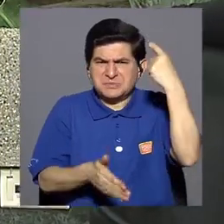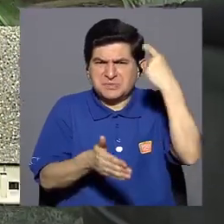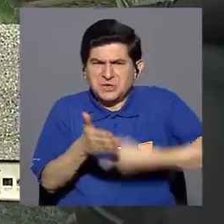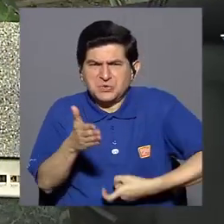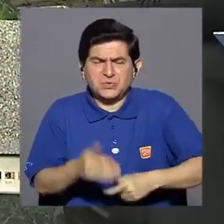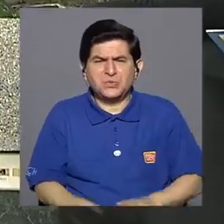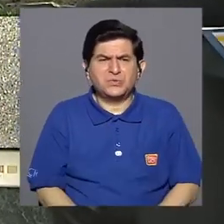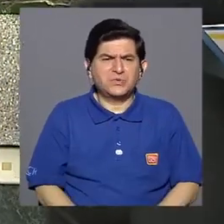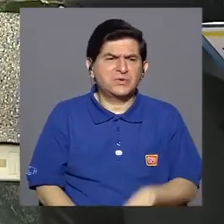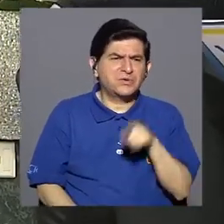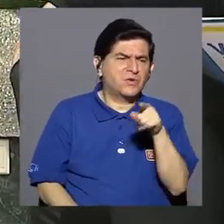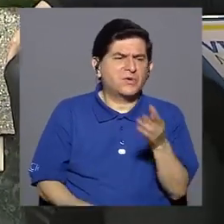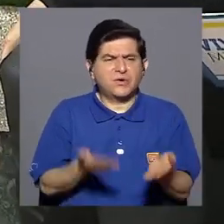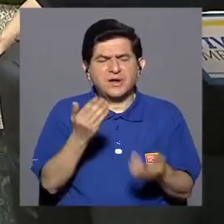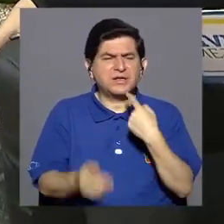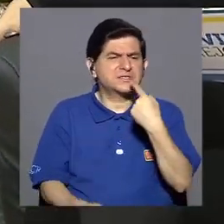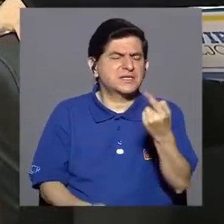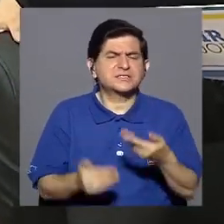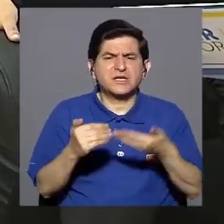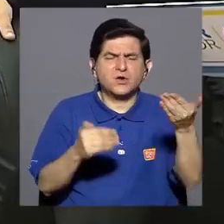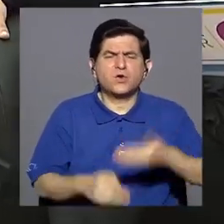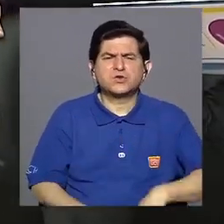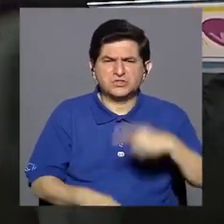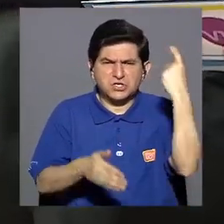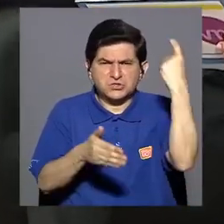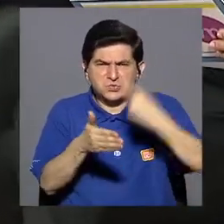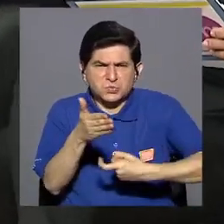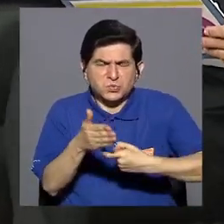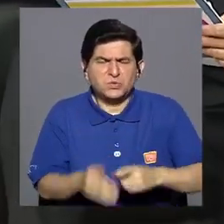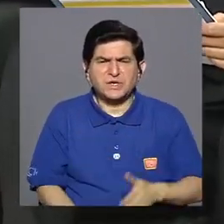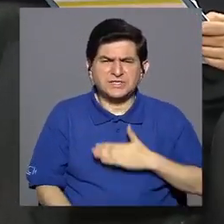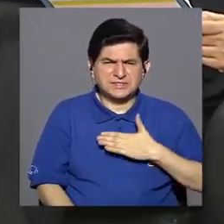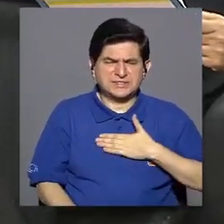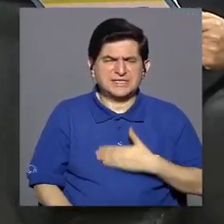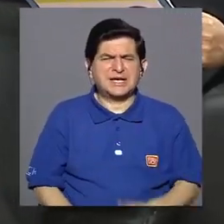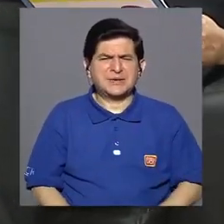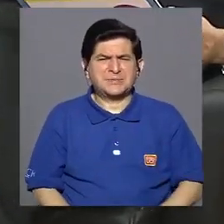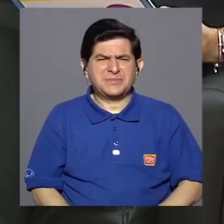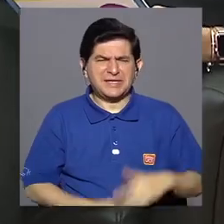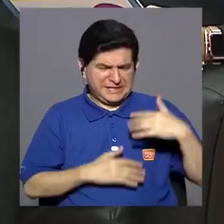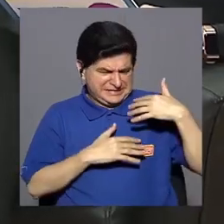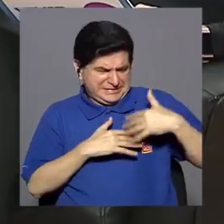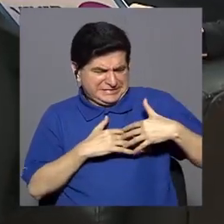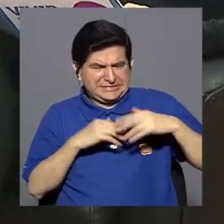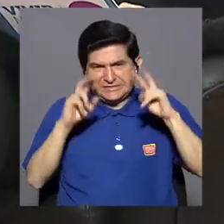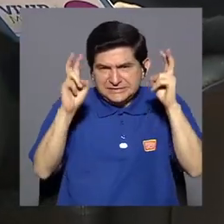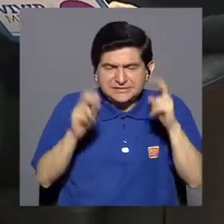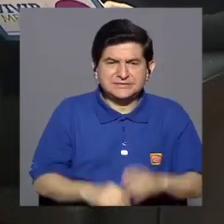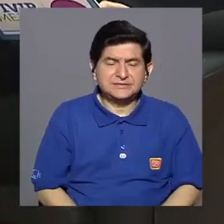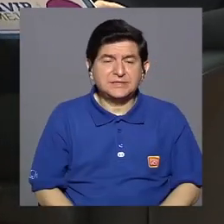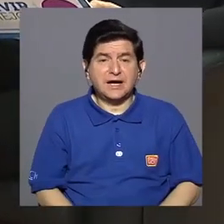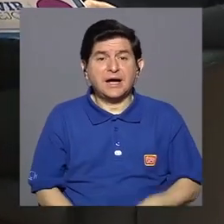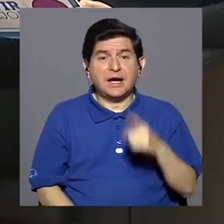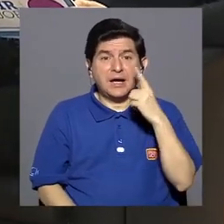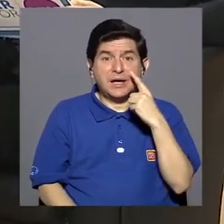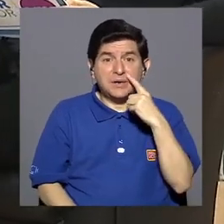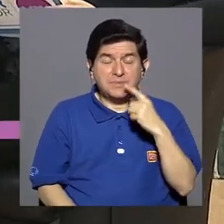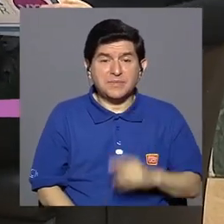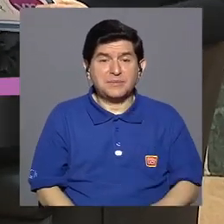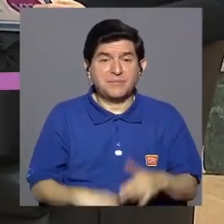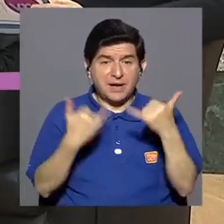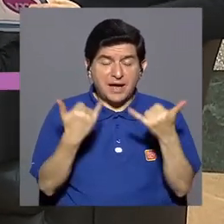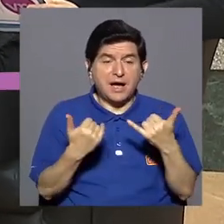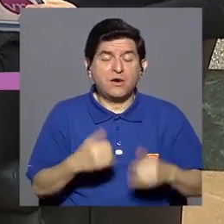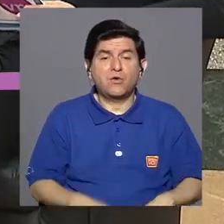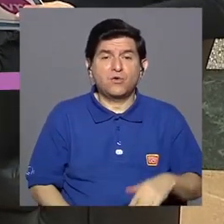grosero, siempre trató de decirme cosas fuertes y que me hirieran. Probablemente demenciado, papá tenga